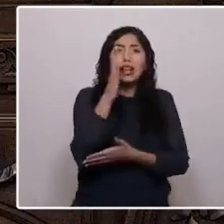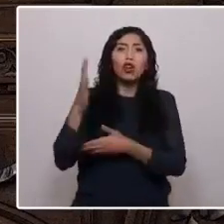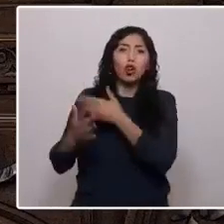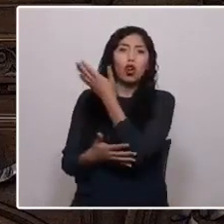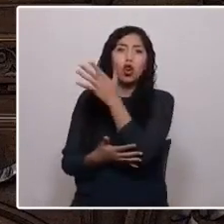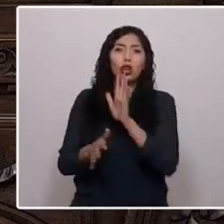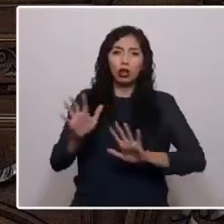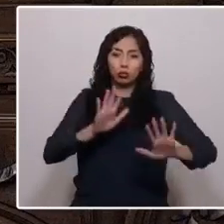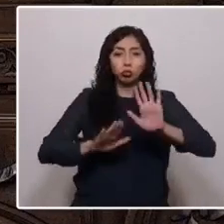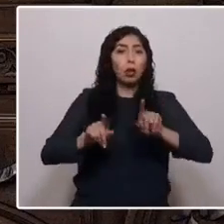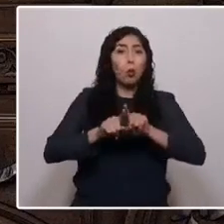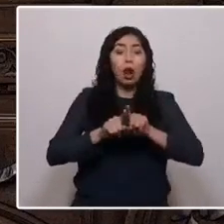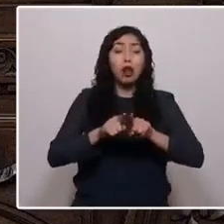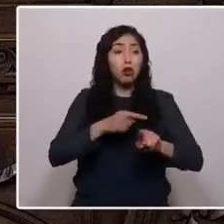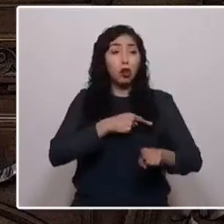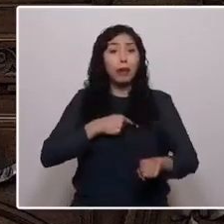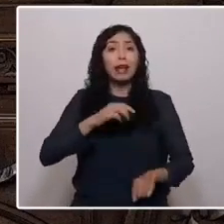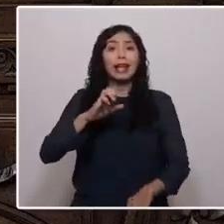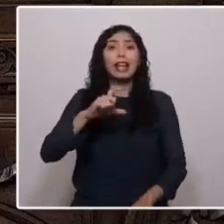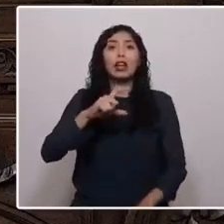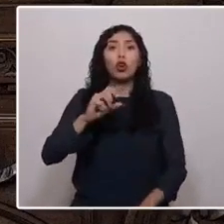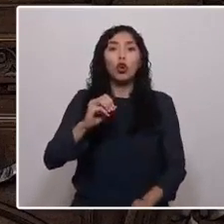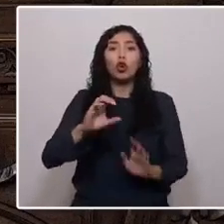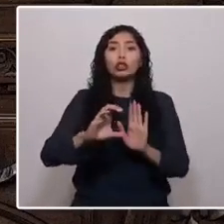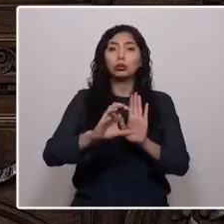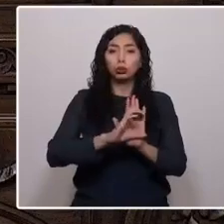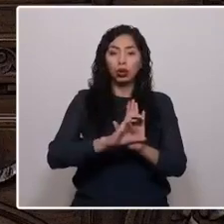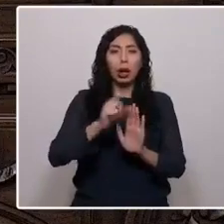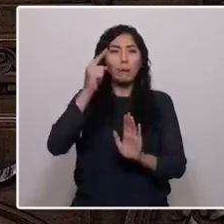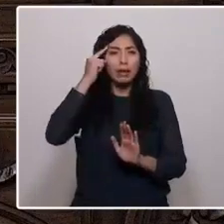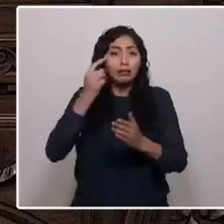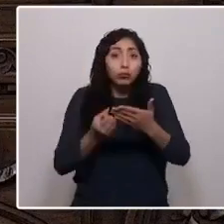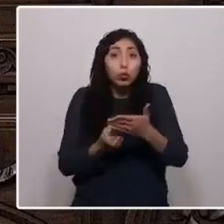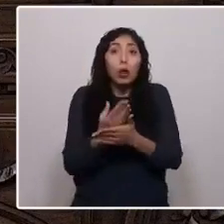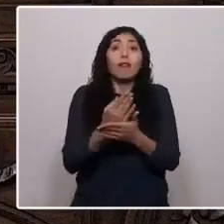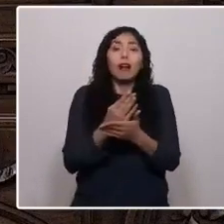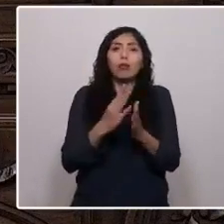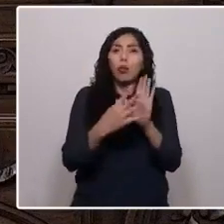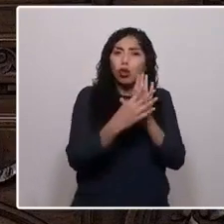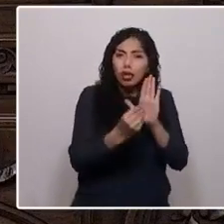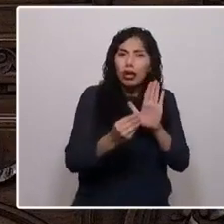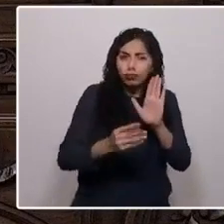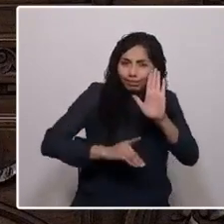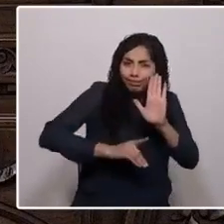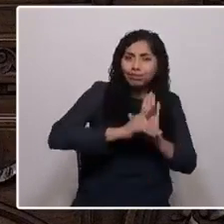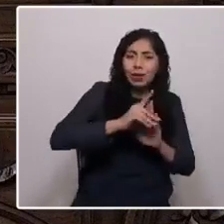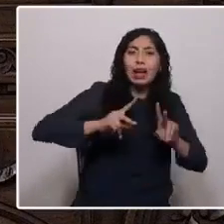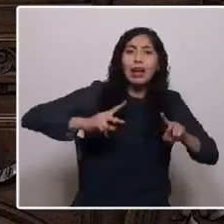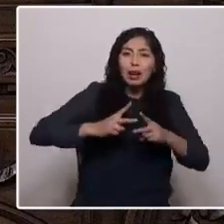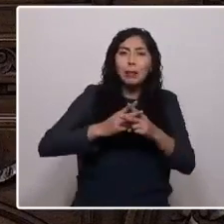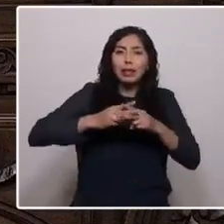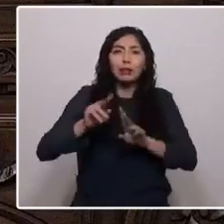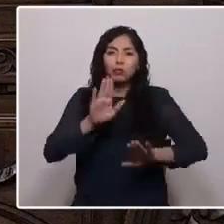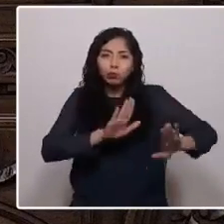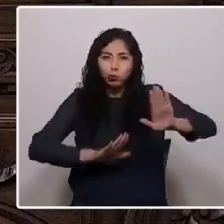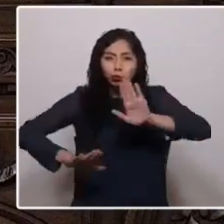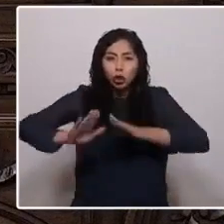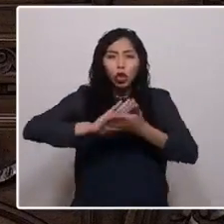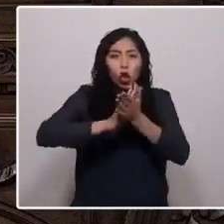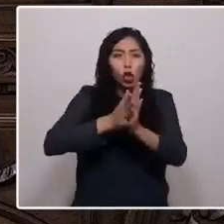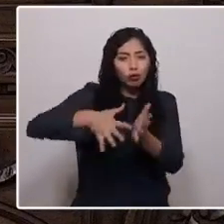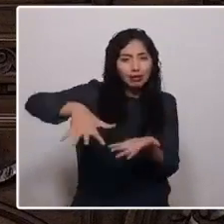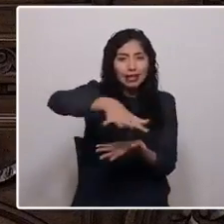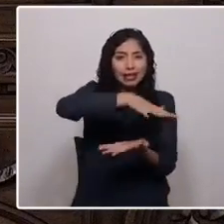ecoconstitución. A pensar un nuevo modelo de desarrollo y redactar un texto con herramientas para proteger y restaurar nuestros ecosistemas,